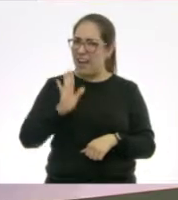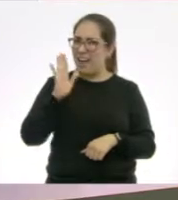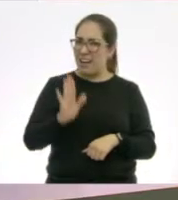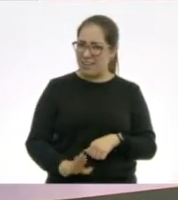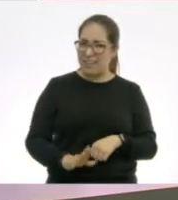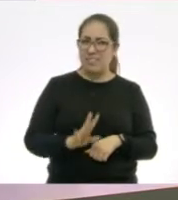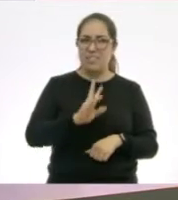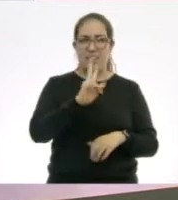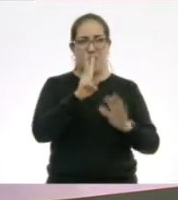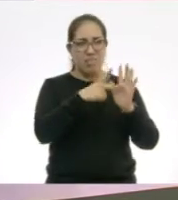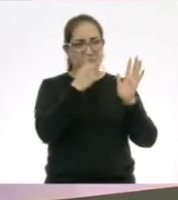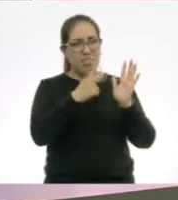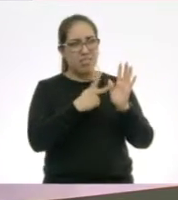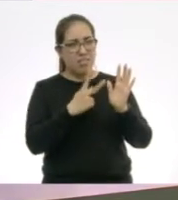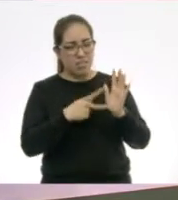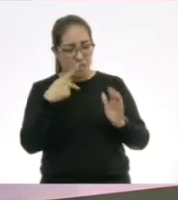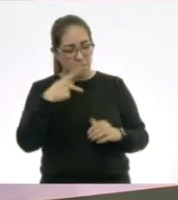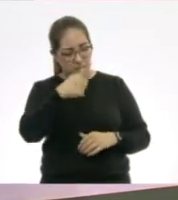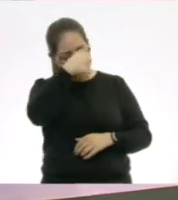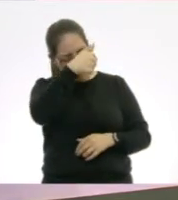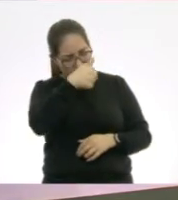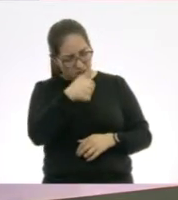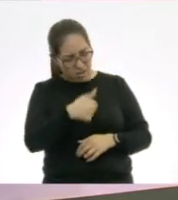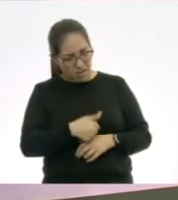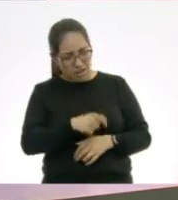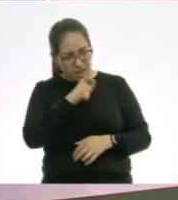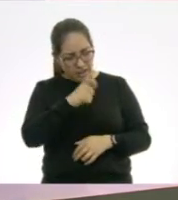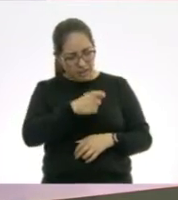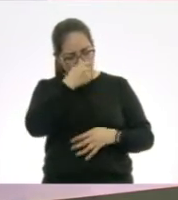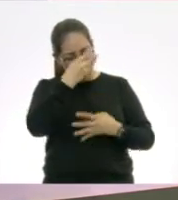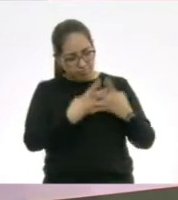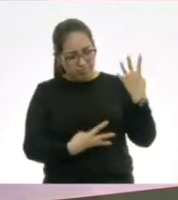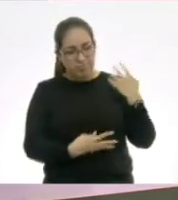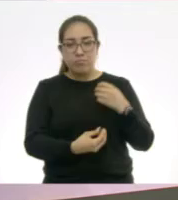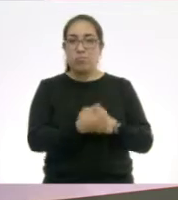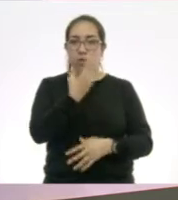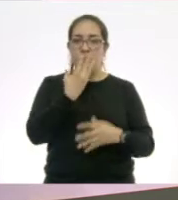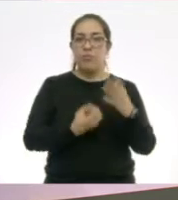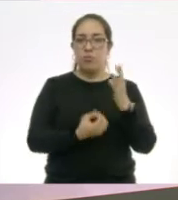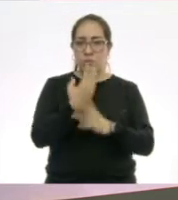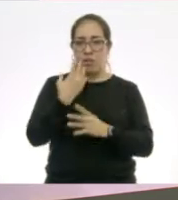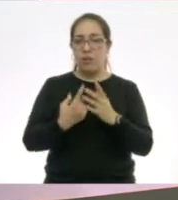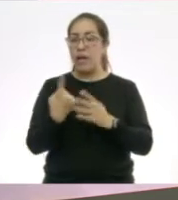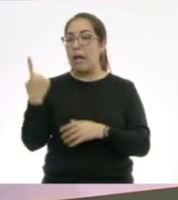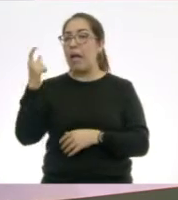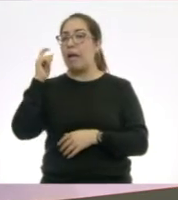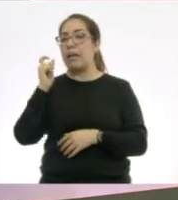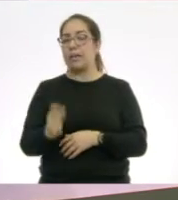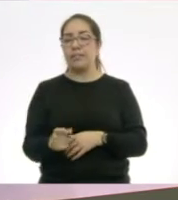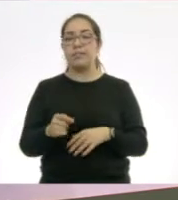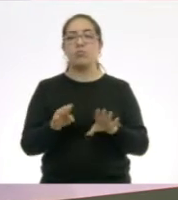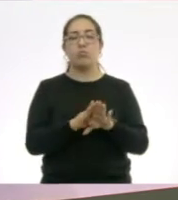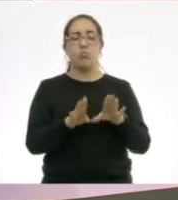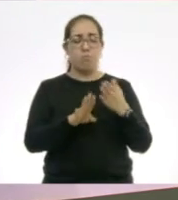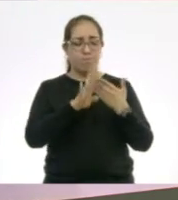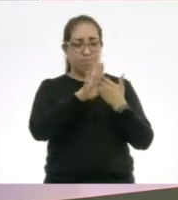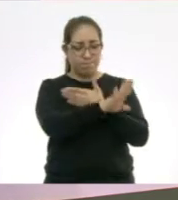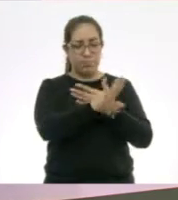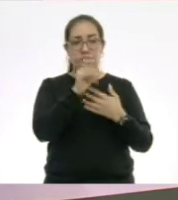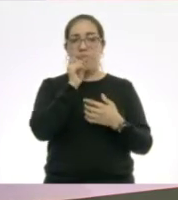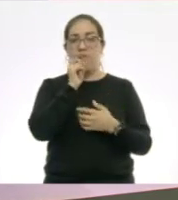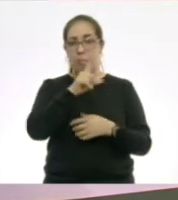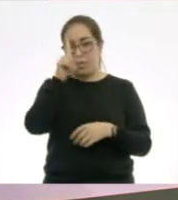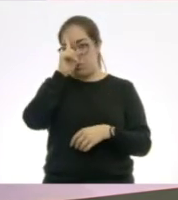Pero cada una te está dando un elemento más. En este caso, hablamos de prevención y de ciertas precauciones que tienes